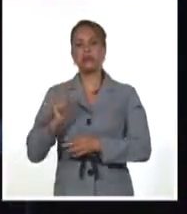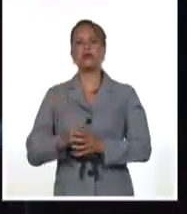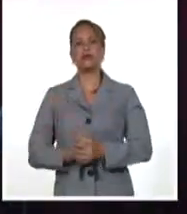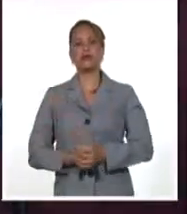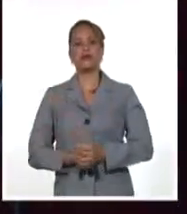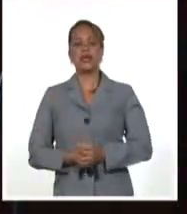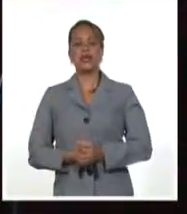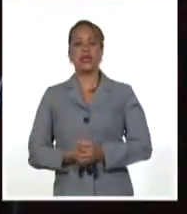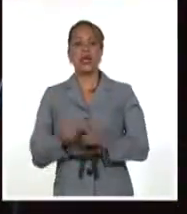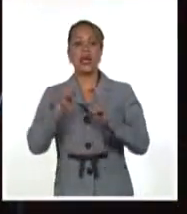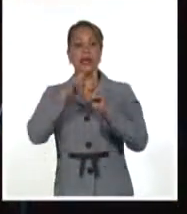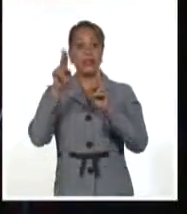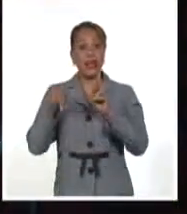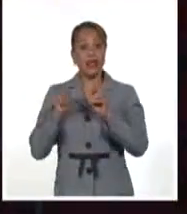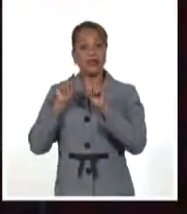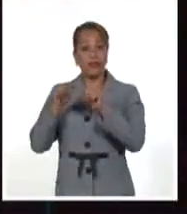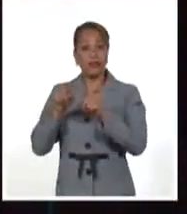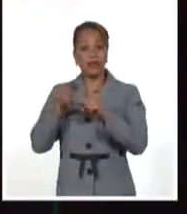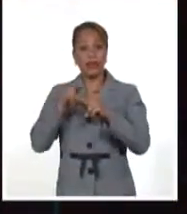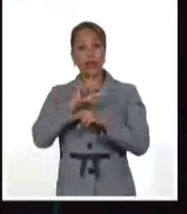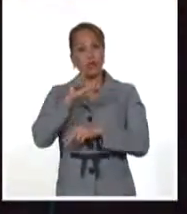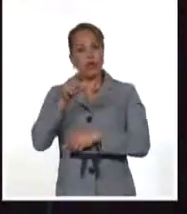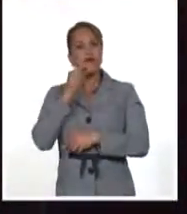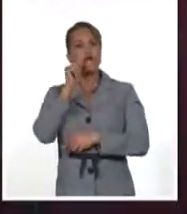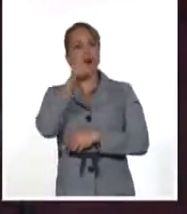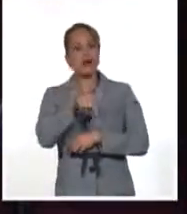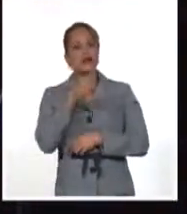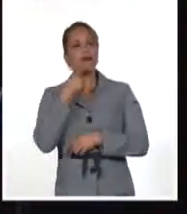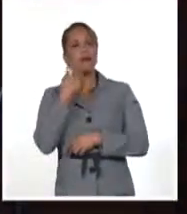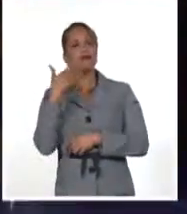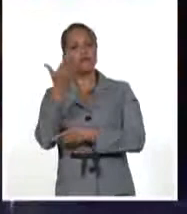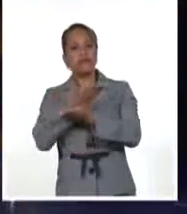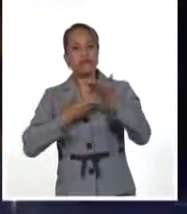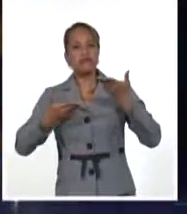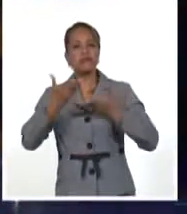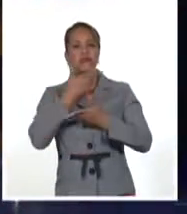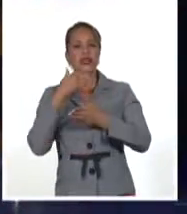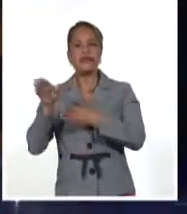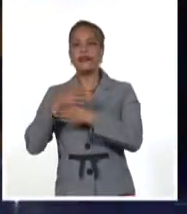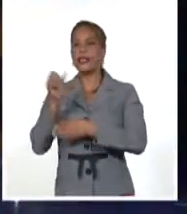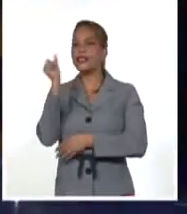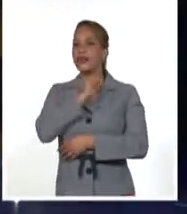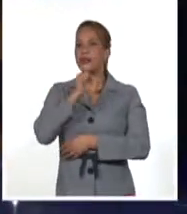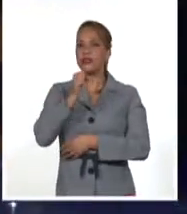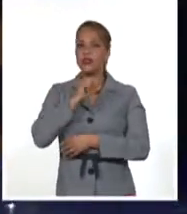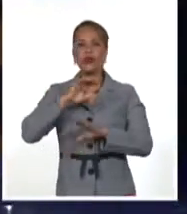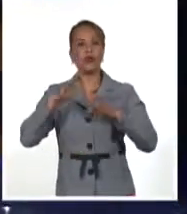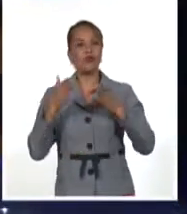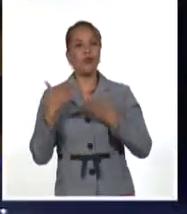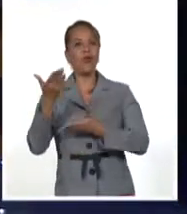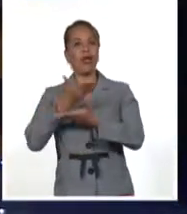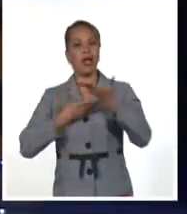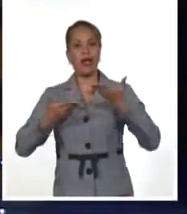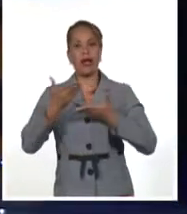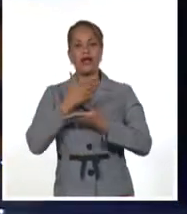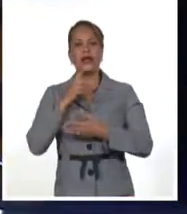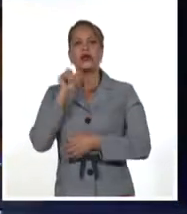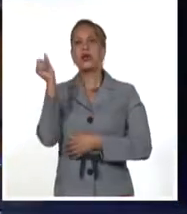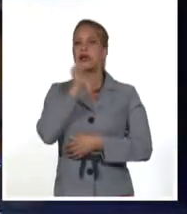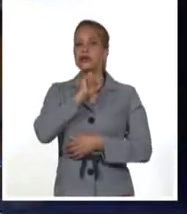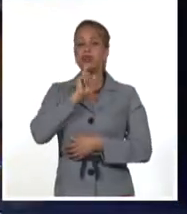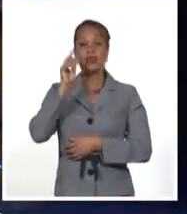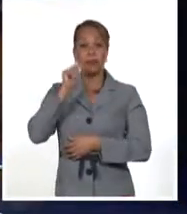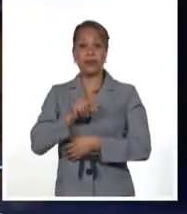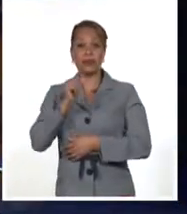Teatro Edi Suñol fue el escenario propicio para compartir un repertorio variado en el cual confluyeron canciones conocidas con